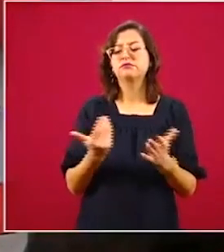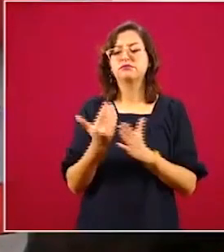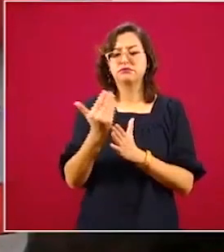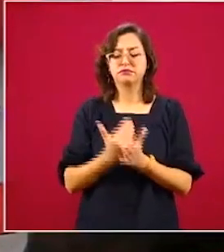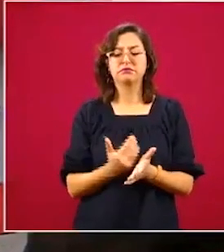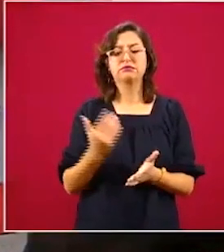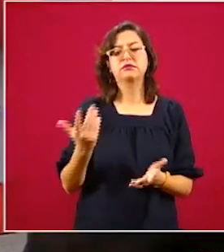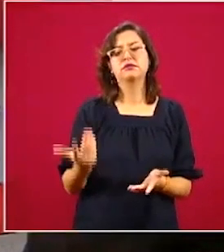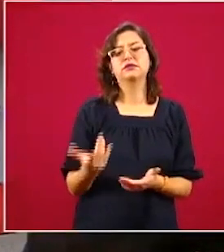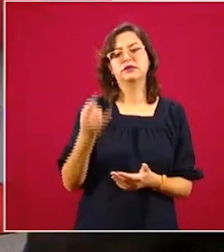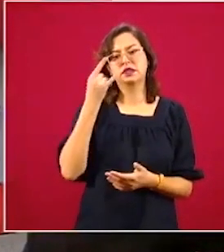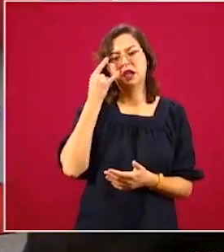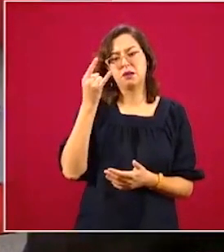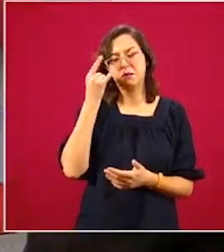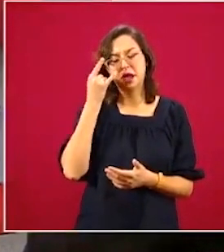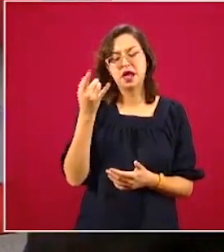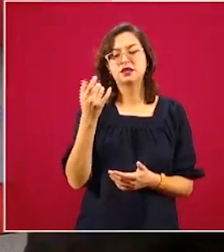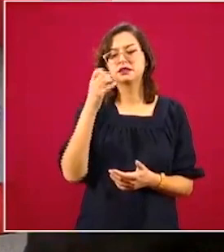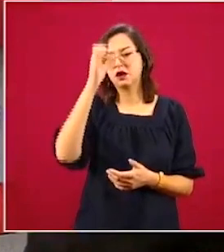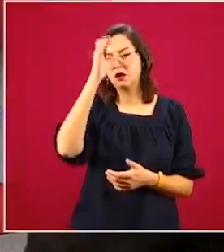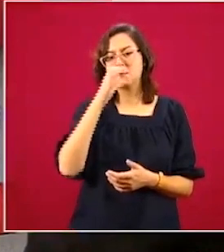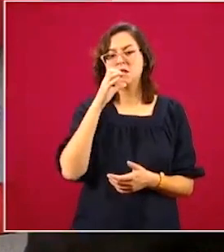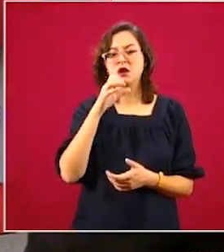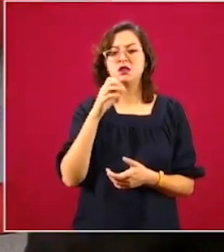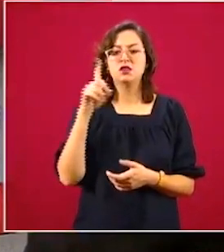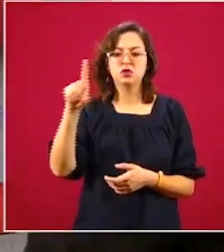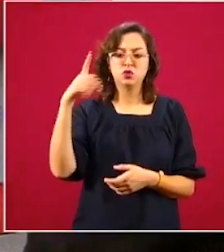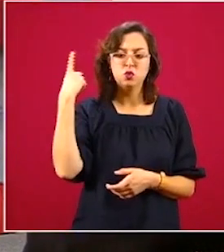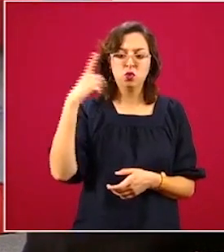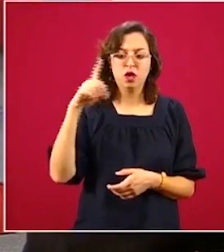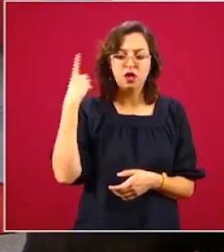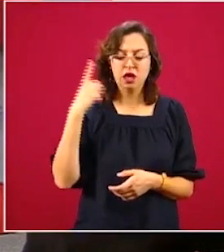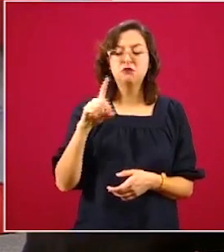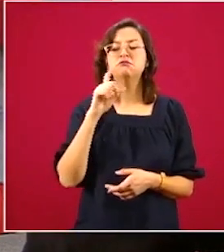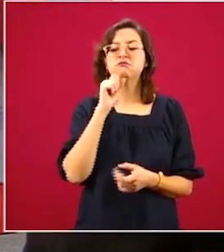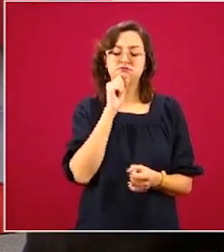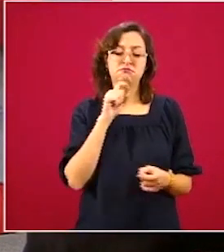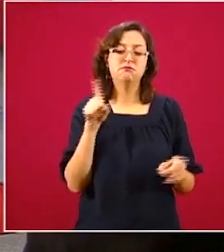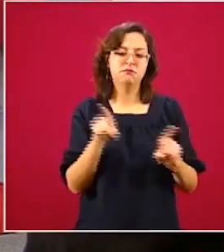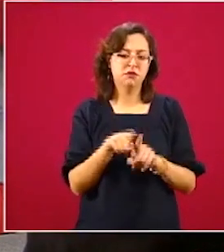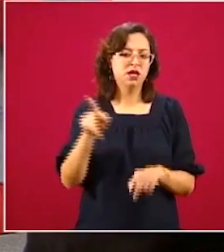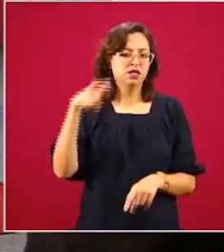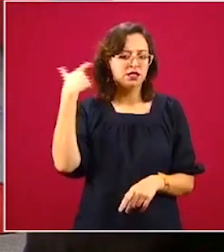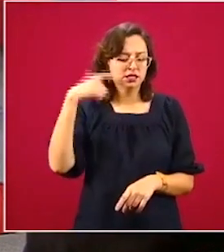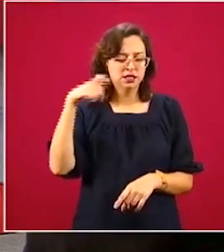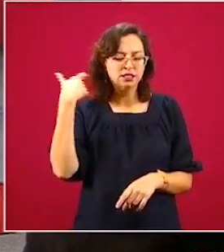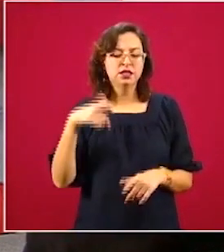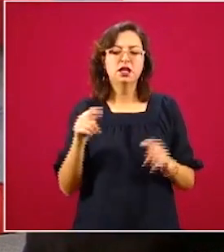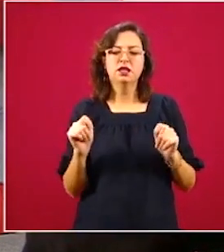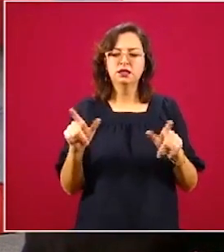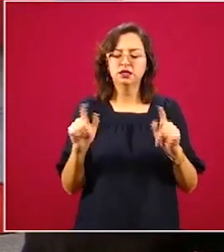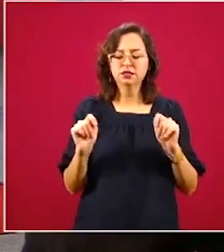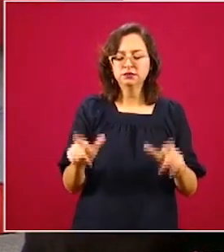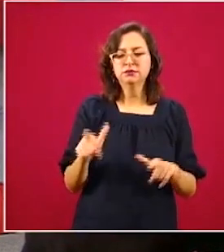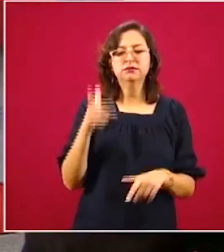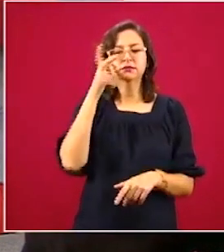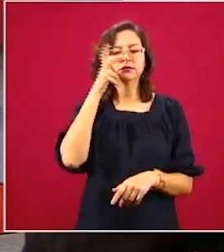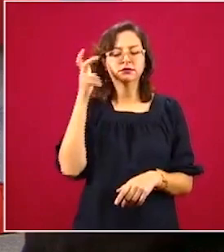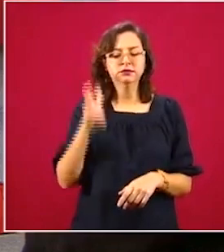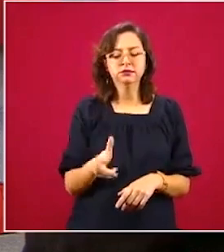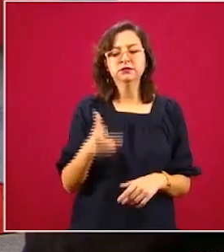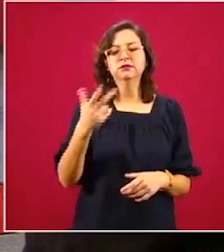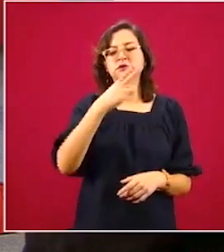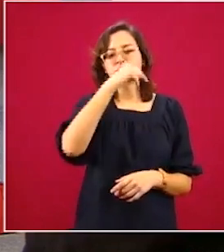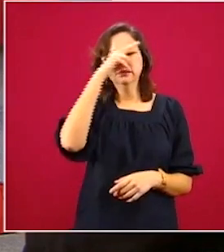Campeche, Coahuila. Aquí está una tasa baja. Durango, tiene una tasa baja. Querétaro, Tlaxcala, Hidalgo, Nayarit, Nuevo León,